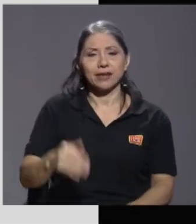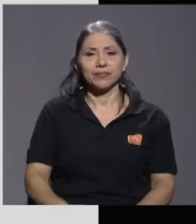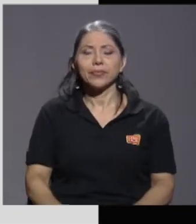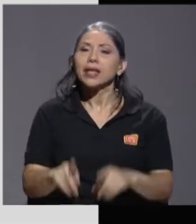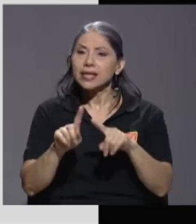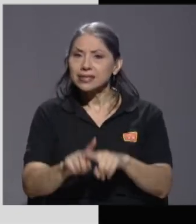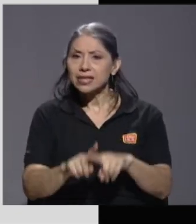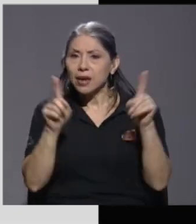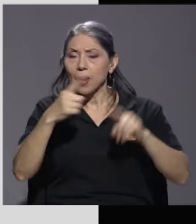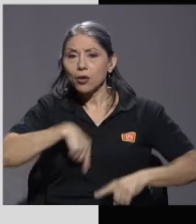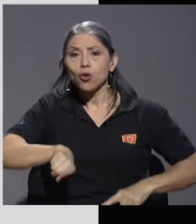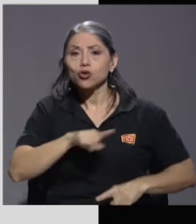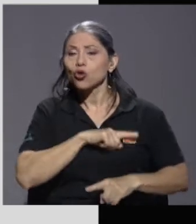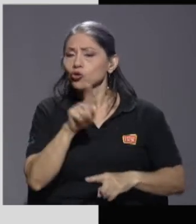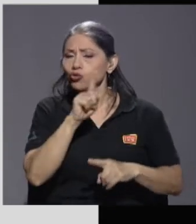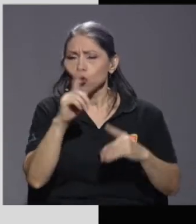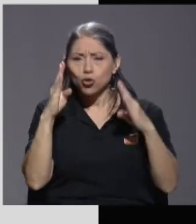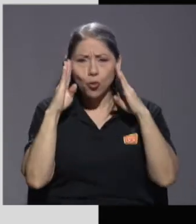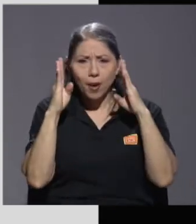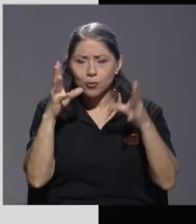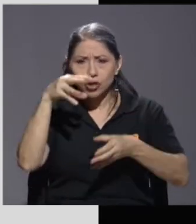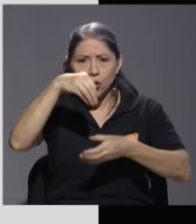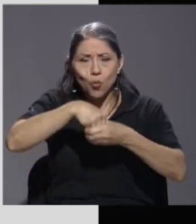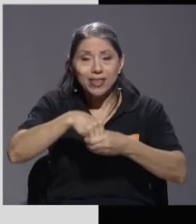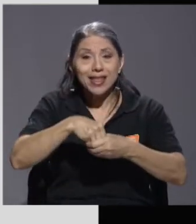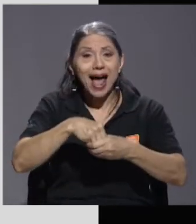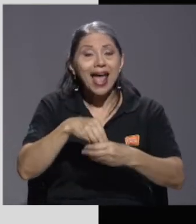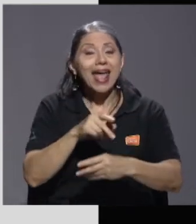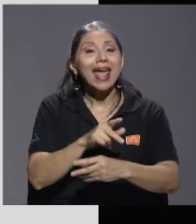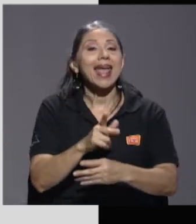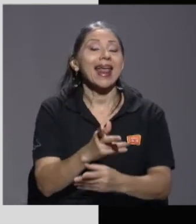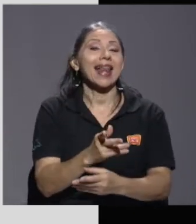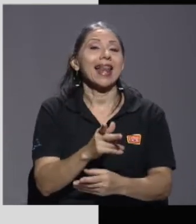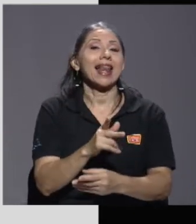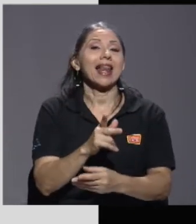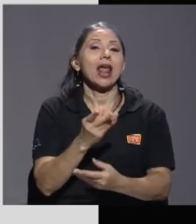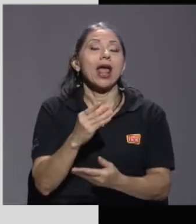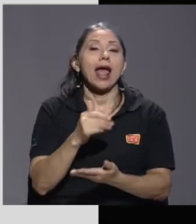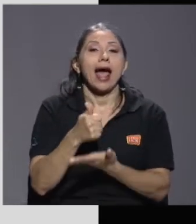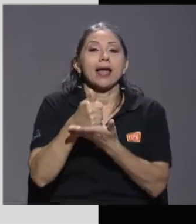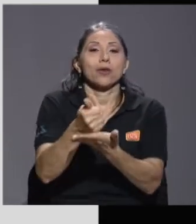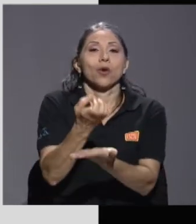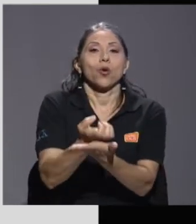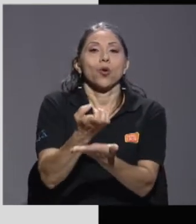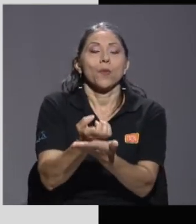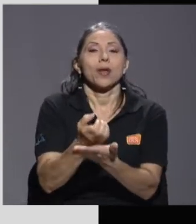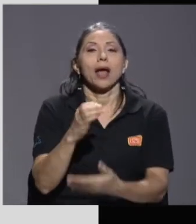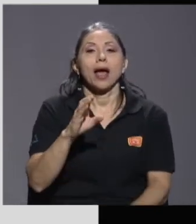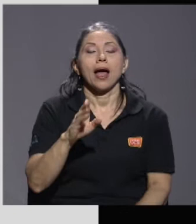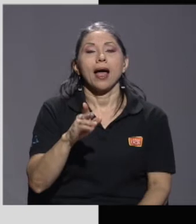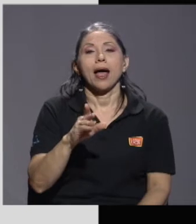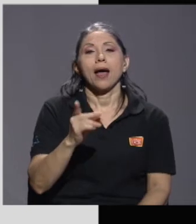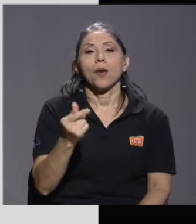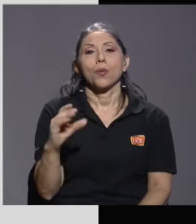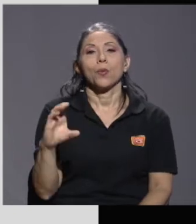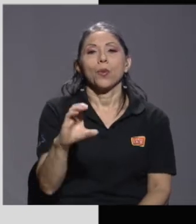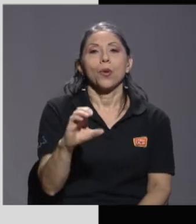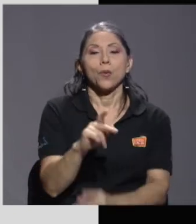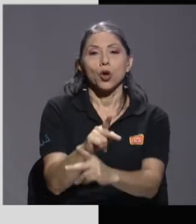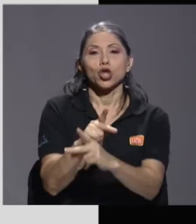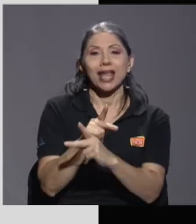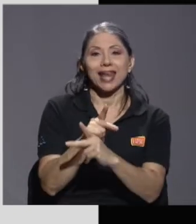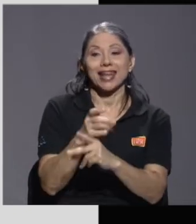no tomamos en cuenta el bono proteger, que si fue focalizado de una buena manera,